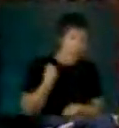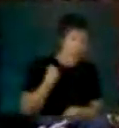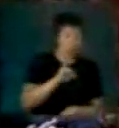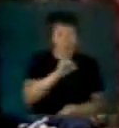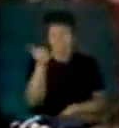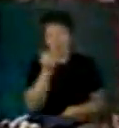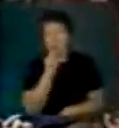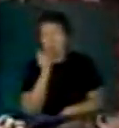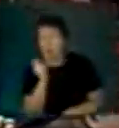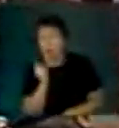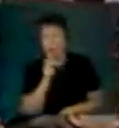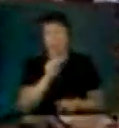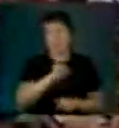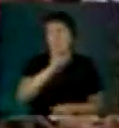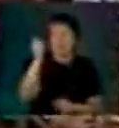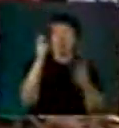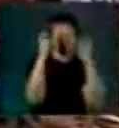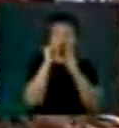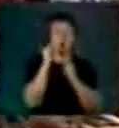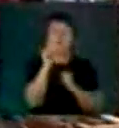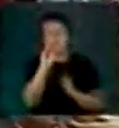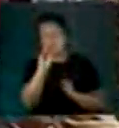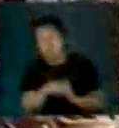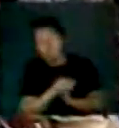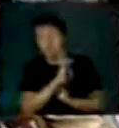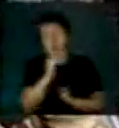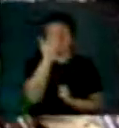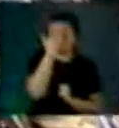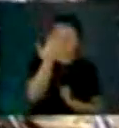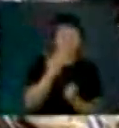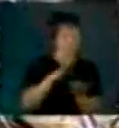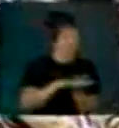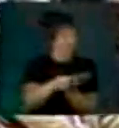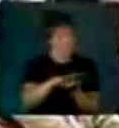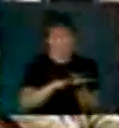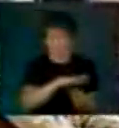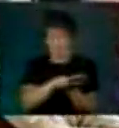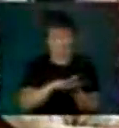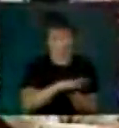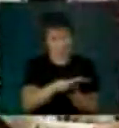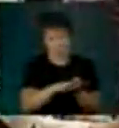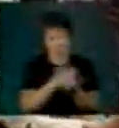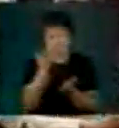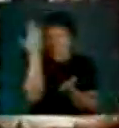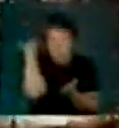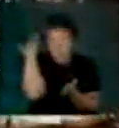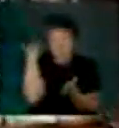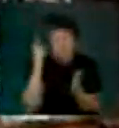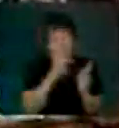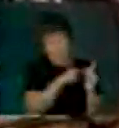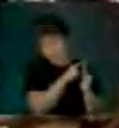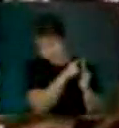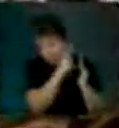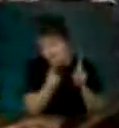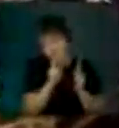predestinados a perder. Esa fue la dura lesión